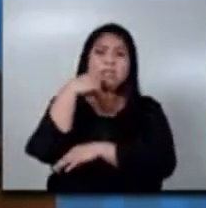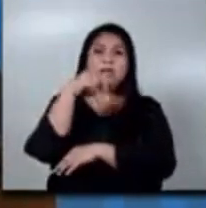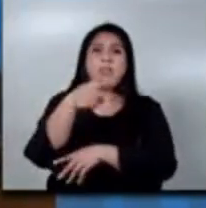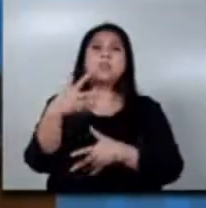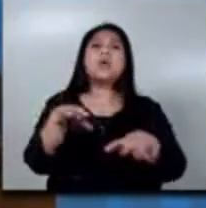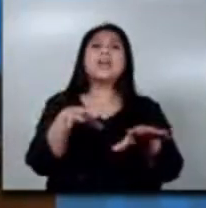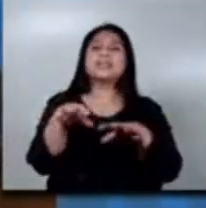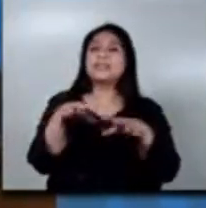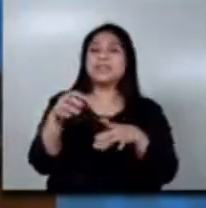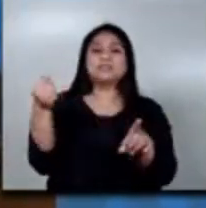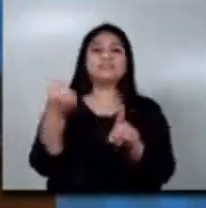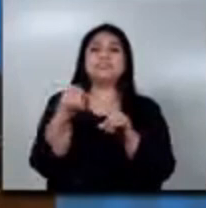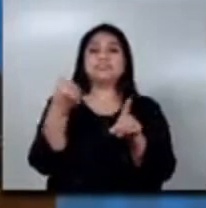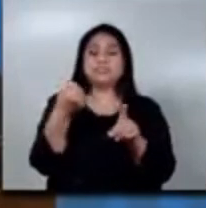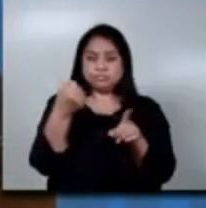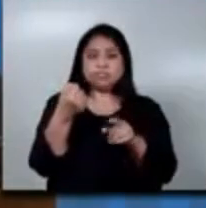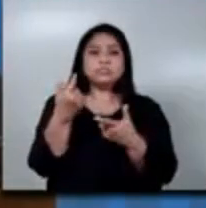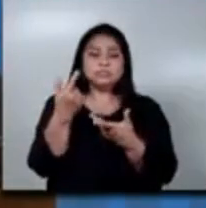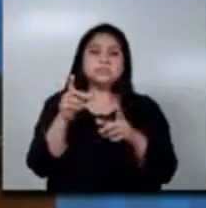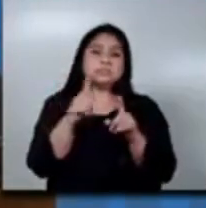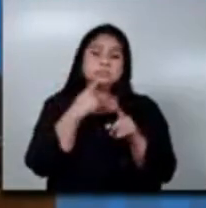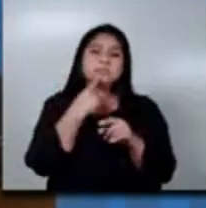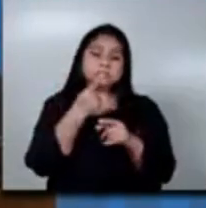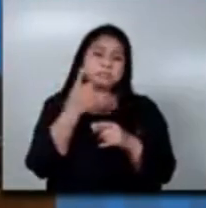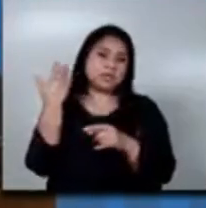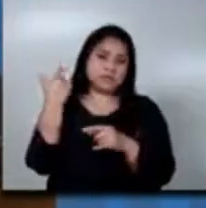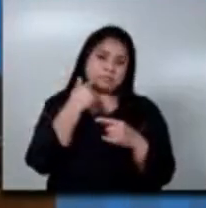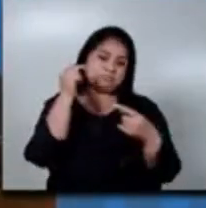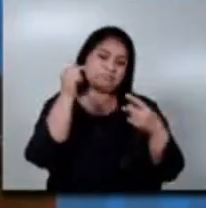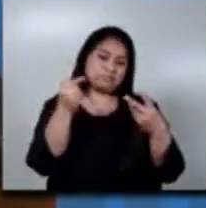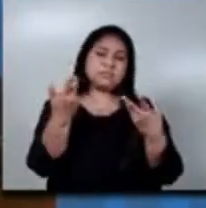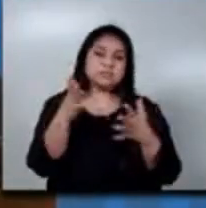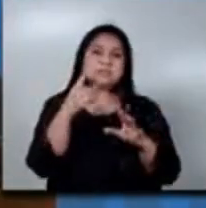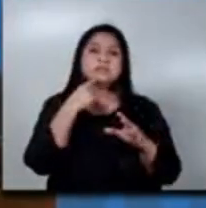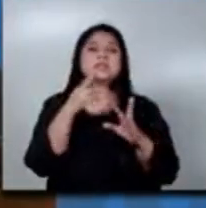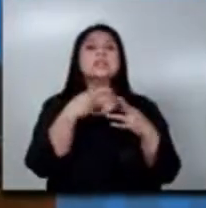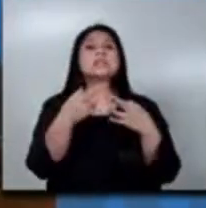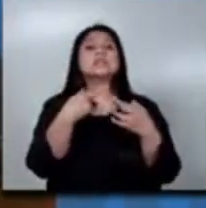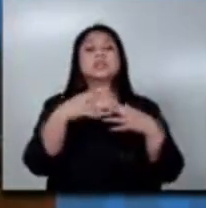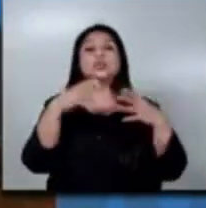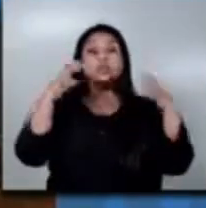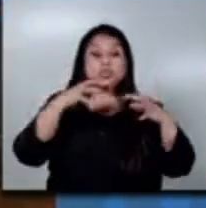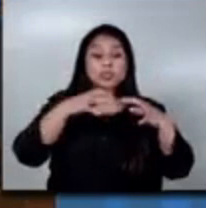eventos catastróficos que decía anteriormente están asociados a la lluvia y a la sequía.